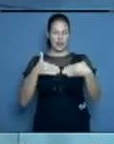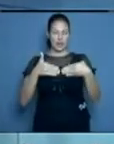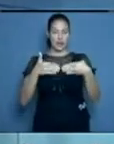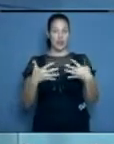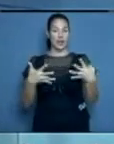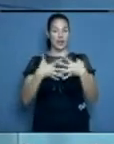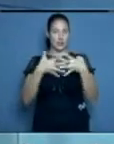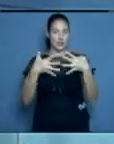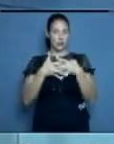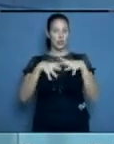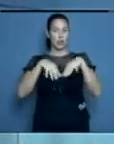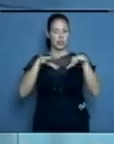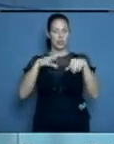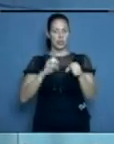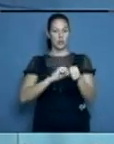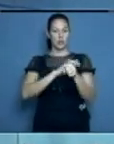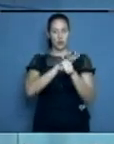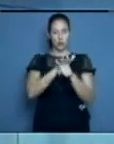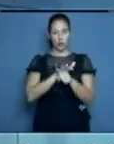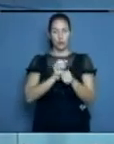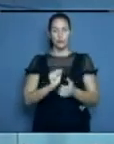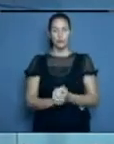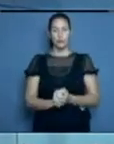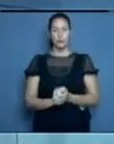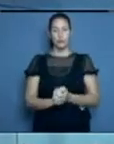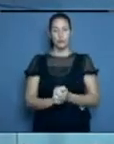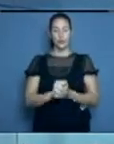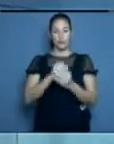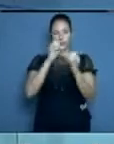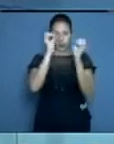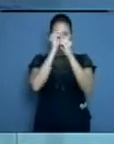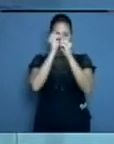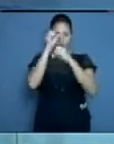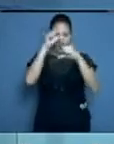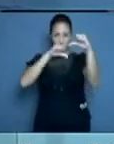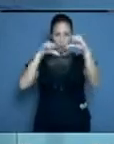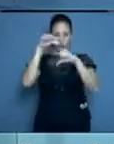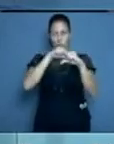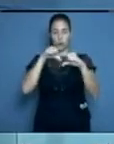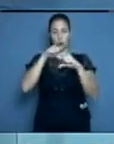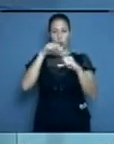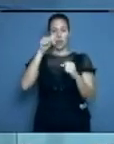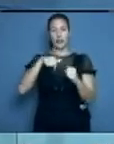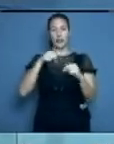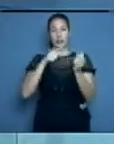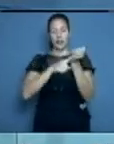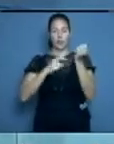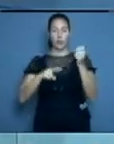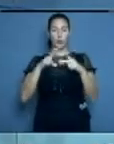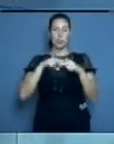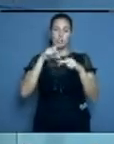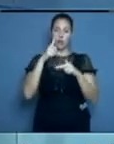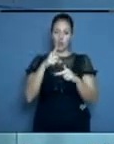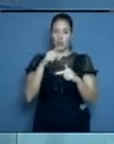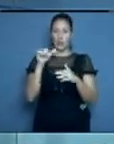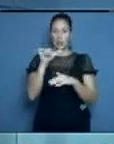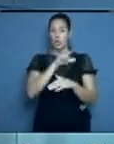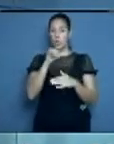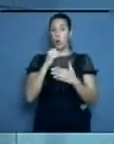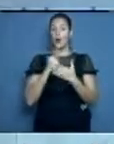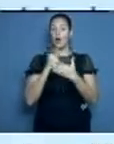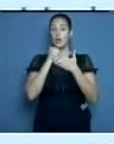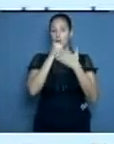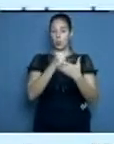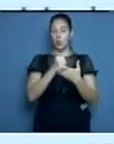pandemia, los casos reportados en la jornada de ayer. El laboratorio de biología molecular de nuestra ciudad cubana de los parques, también apoyado por otros